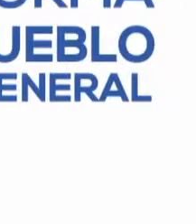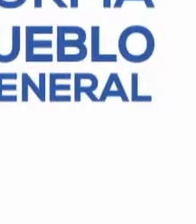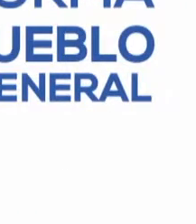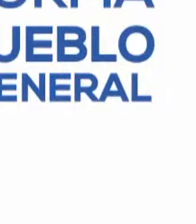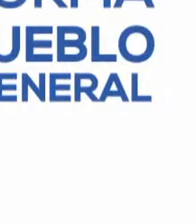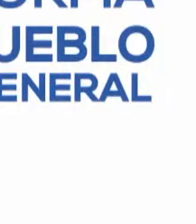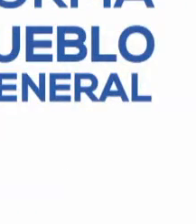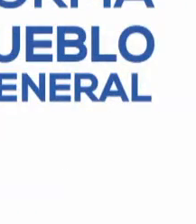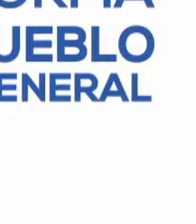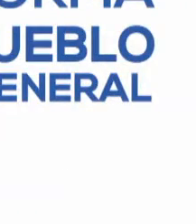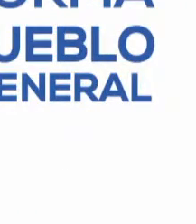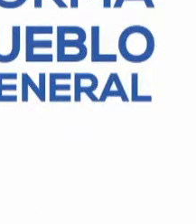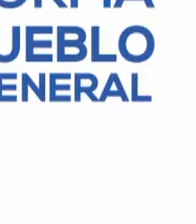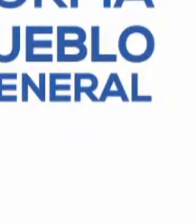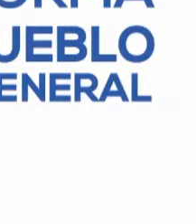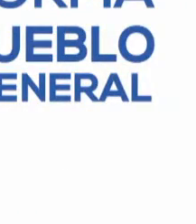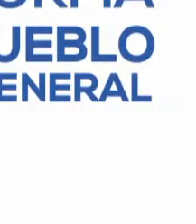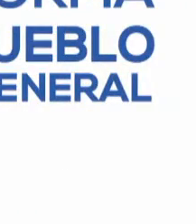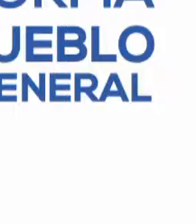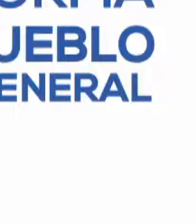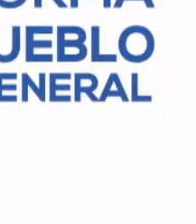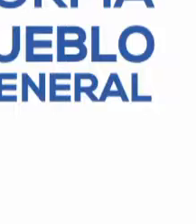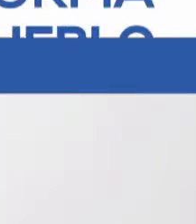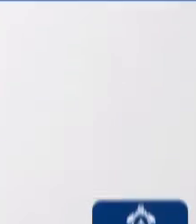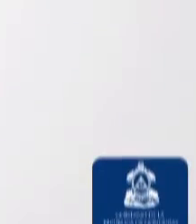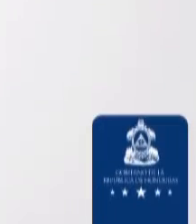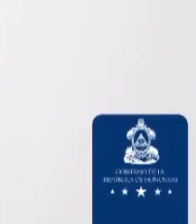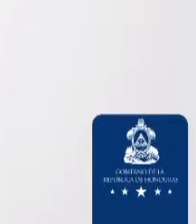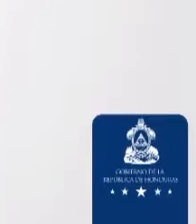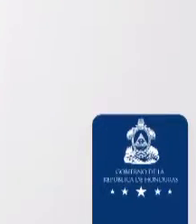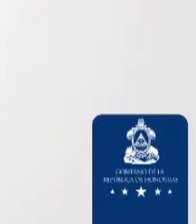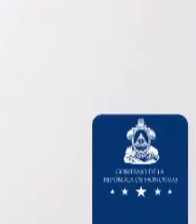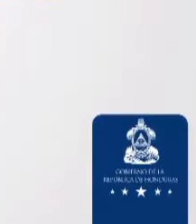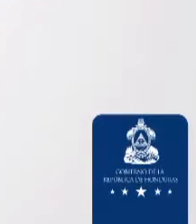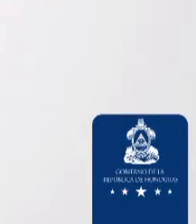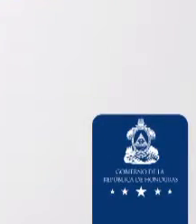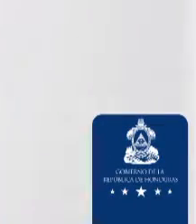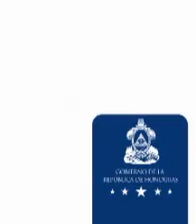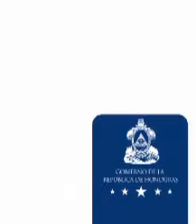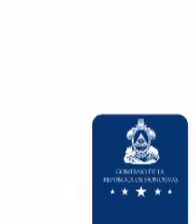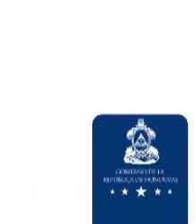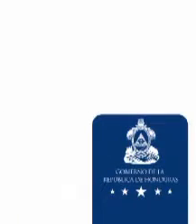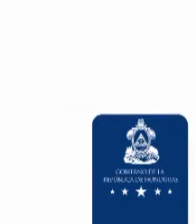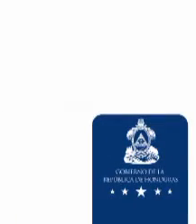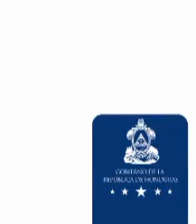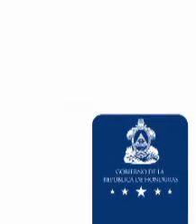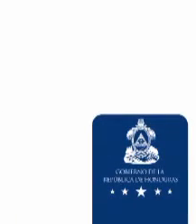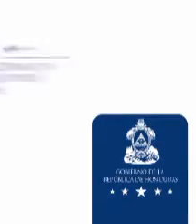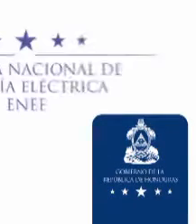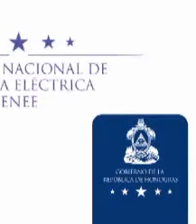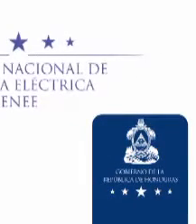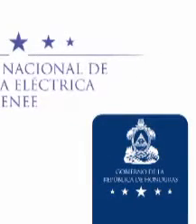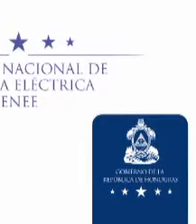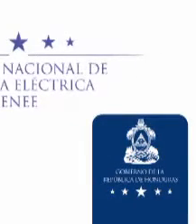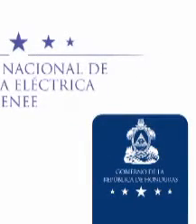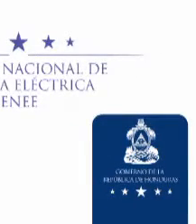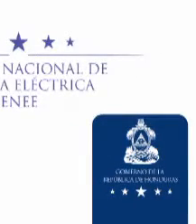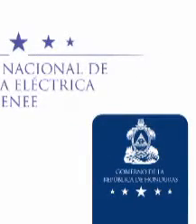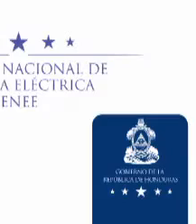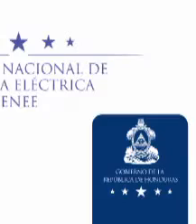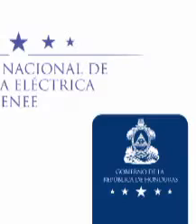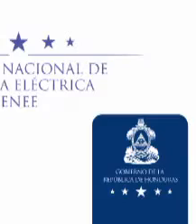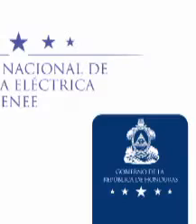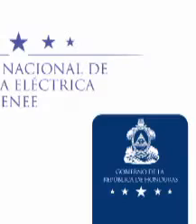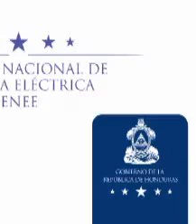El Gobierno de la República informa al pueblo en general que se está otorgando amnistía a los que tienen cuentas por pagar con la